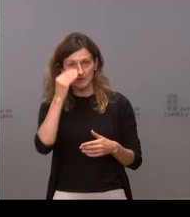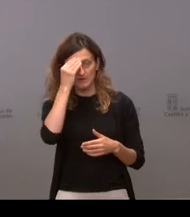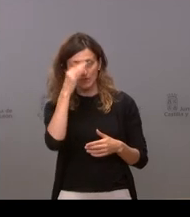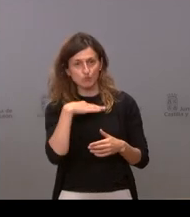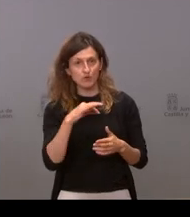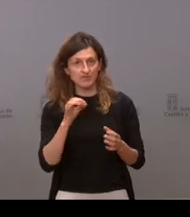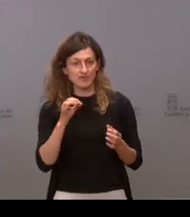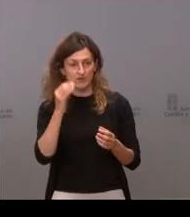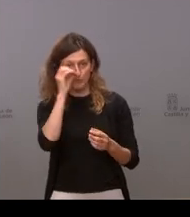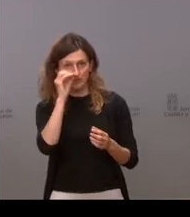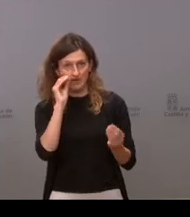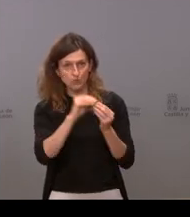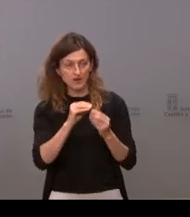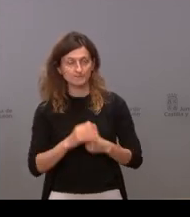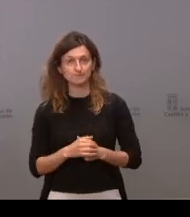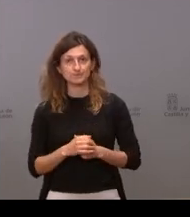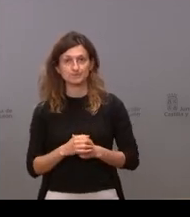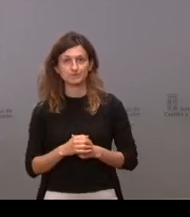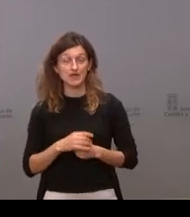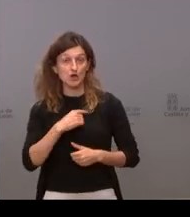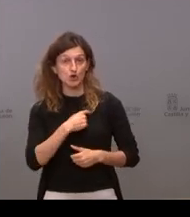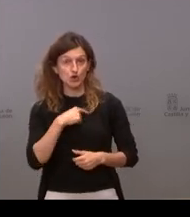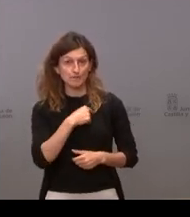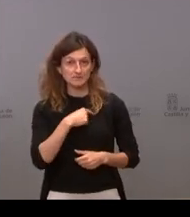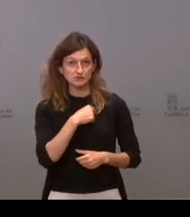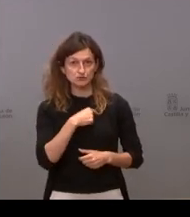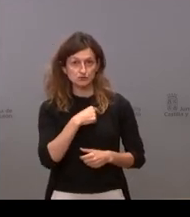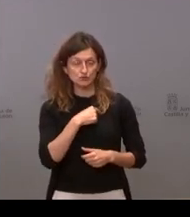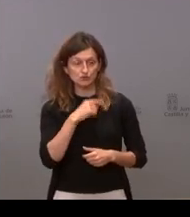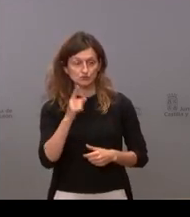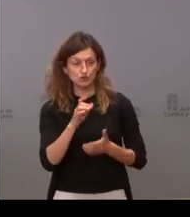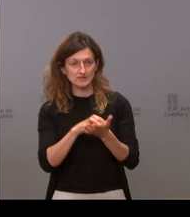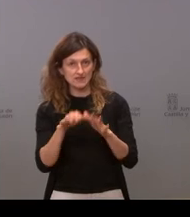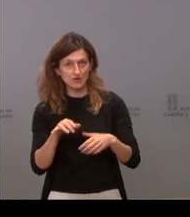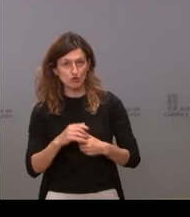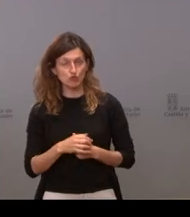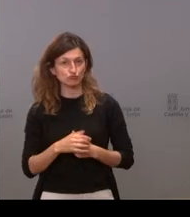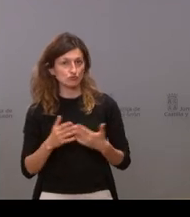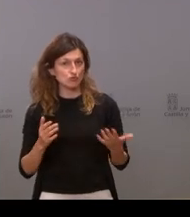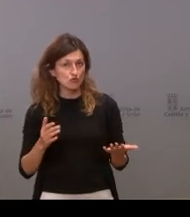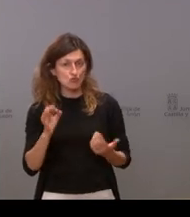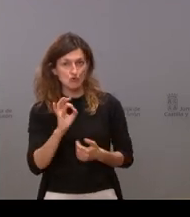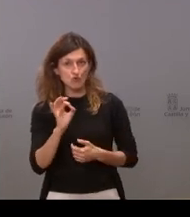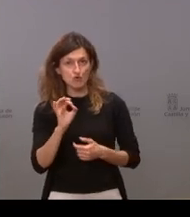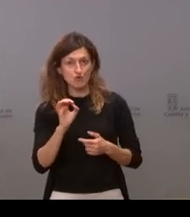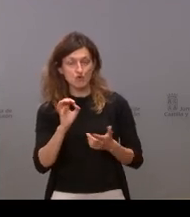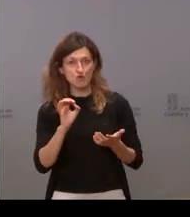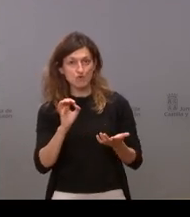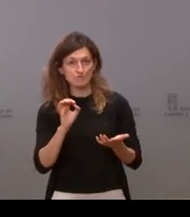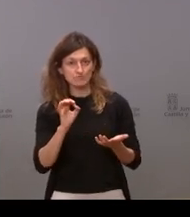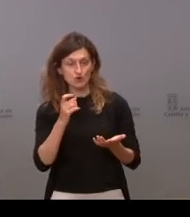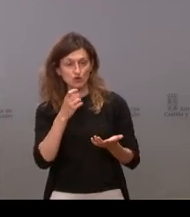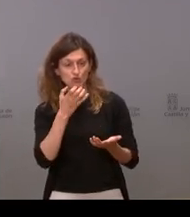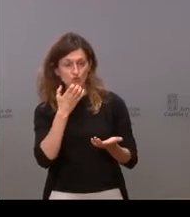posibilidad si esta comisión va a ser solo regional o va a haber como existen las comisiones de